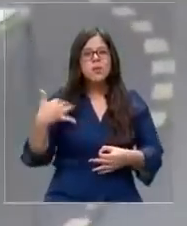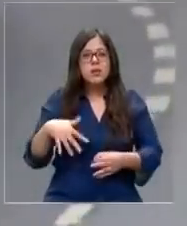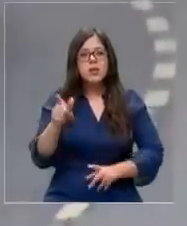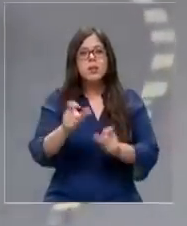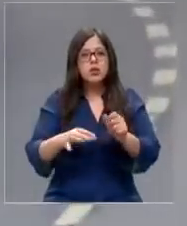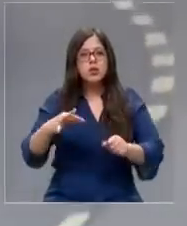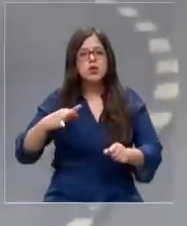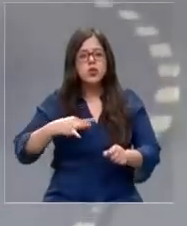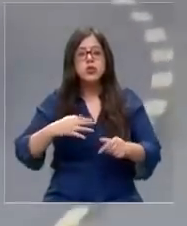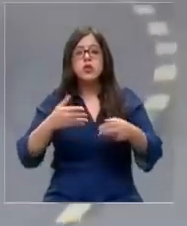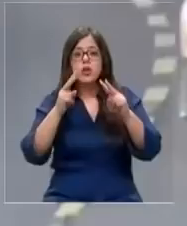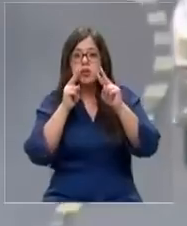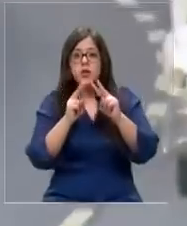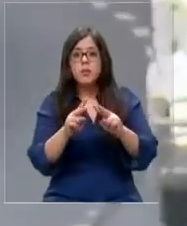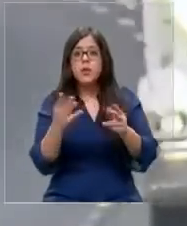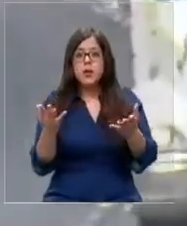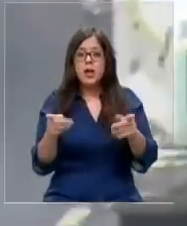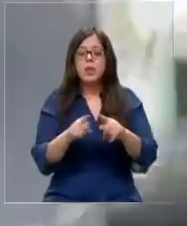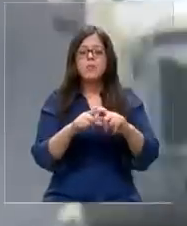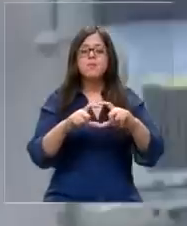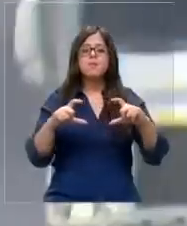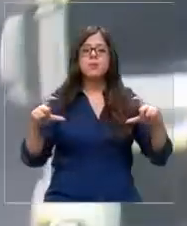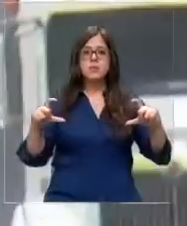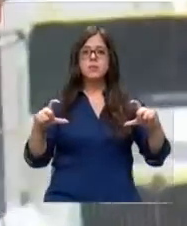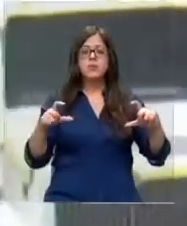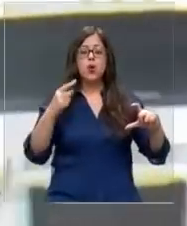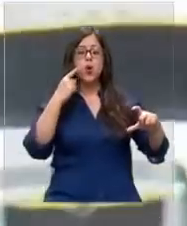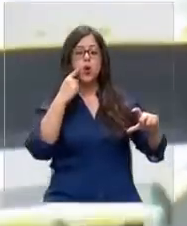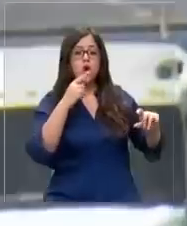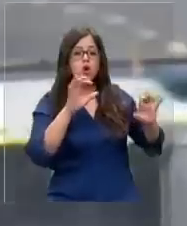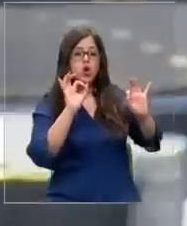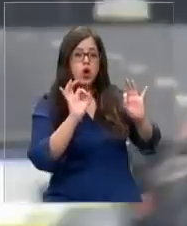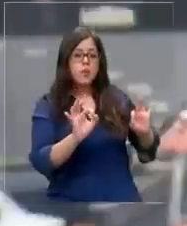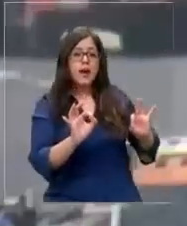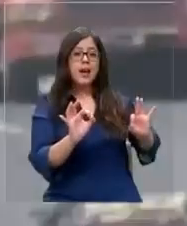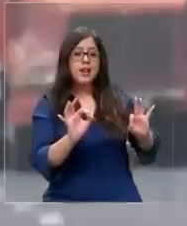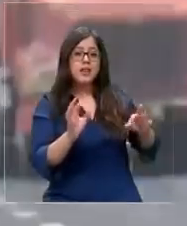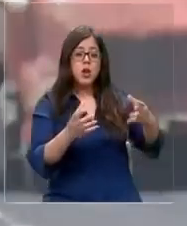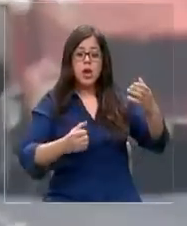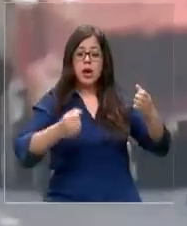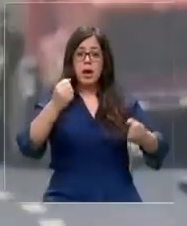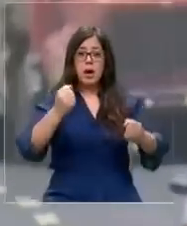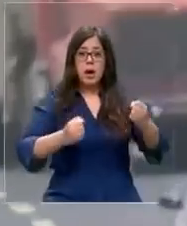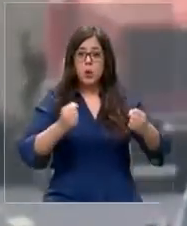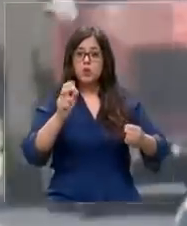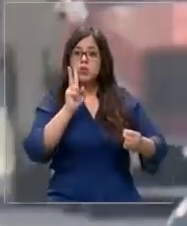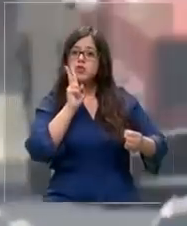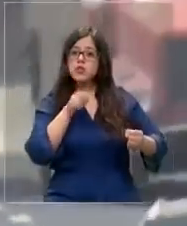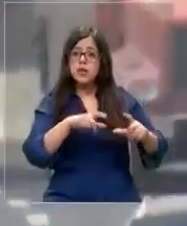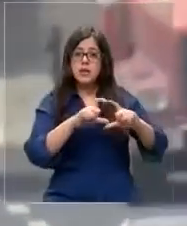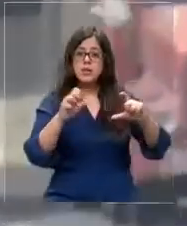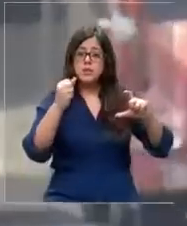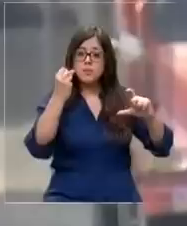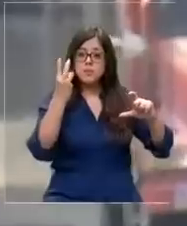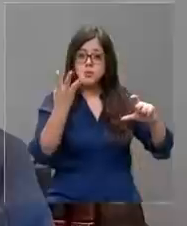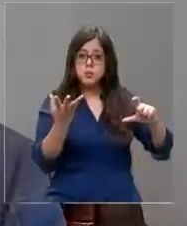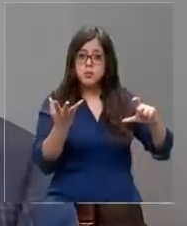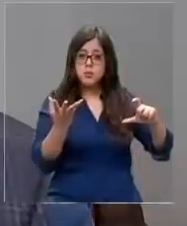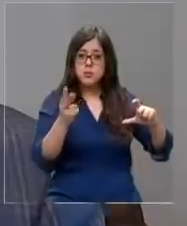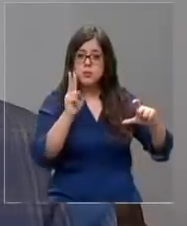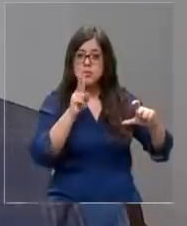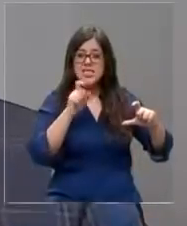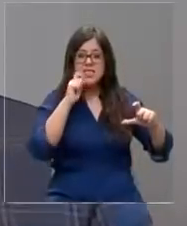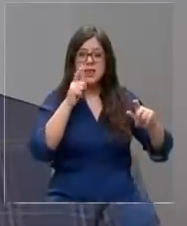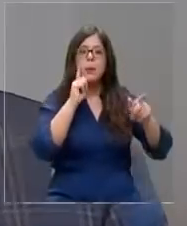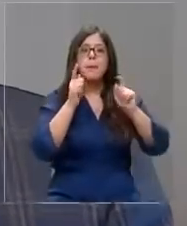Para entrar en ello lo haremos con una frase. Lo normal es que un vehículo sin patente, como decimos nosotros, vehículo sin patente,